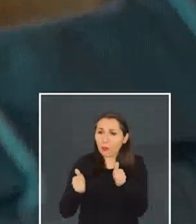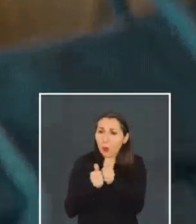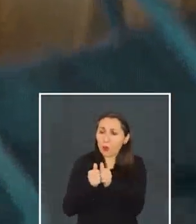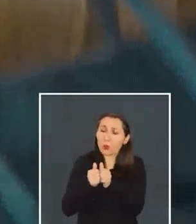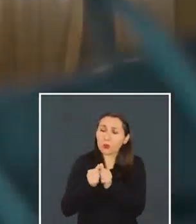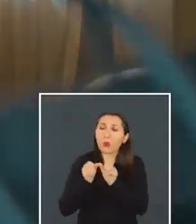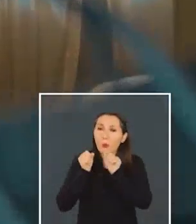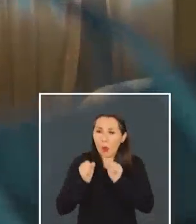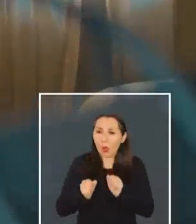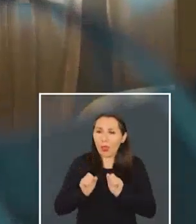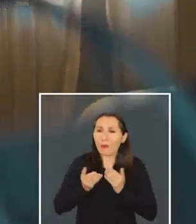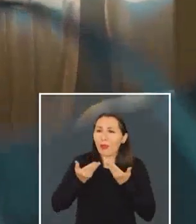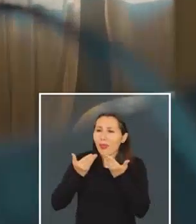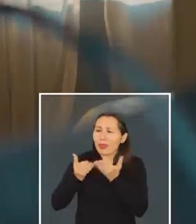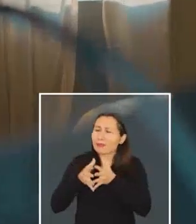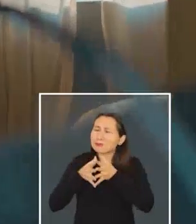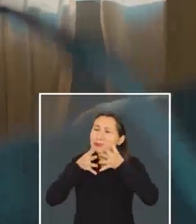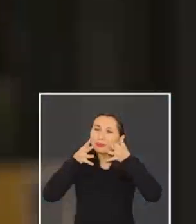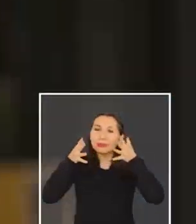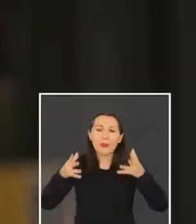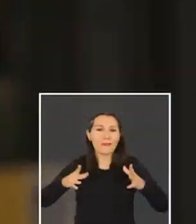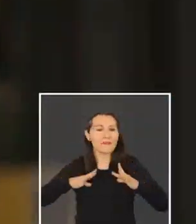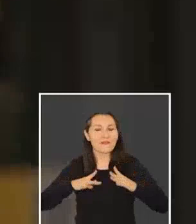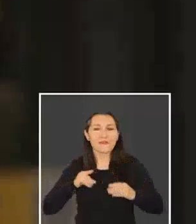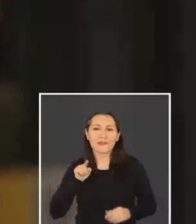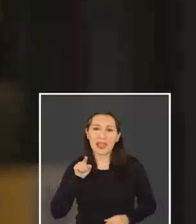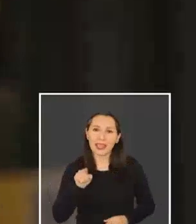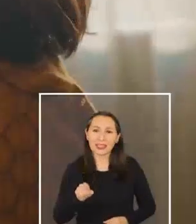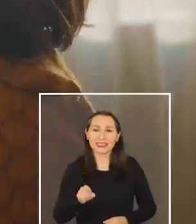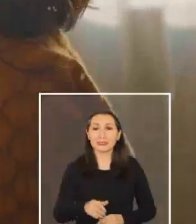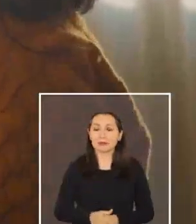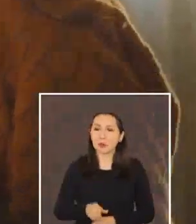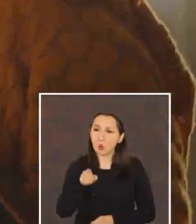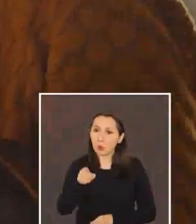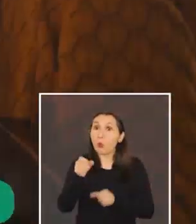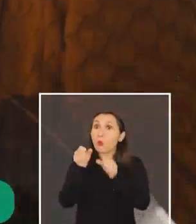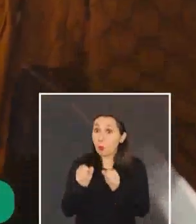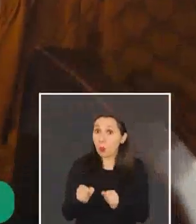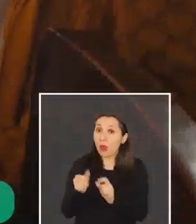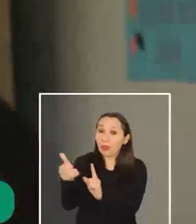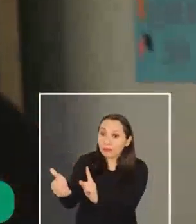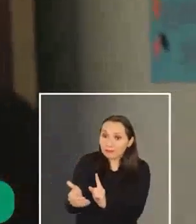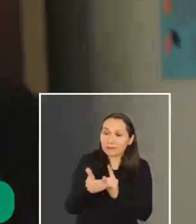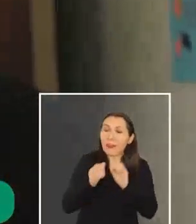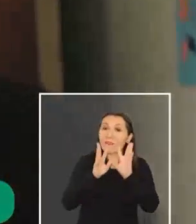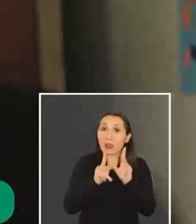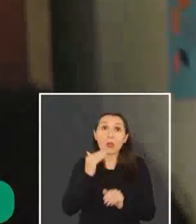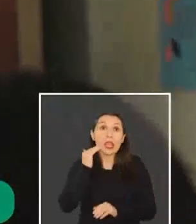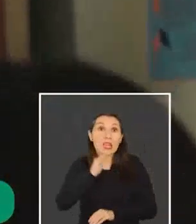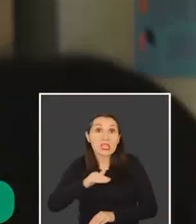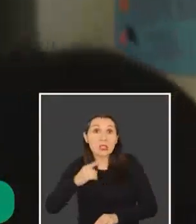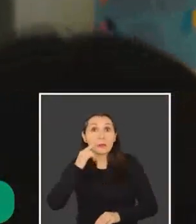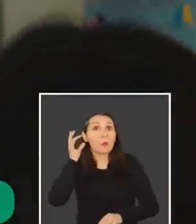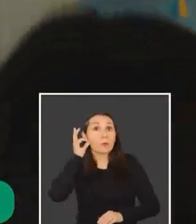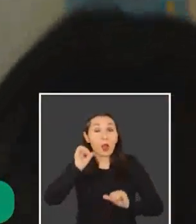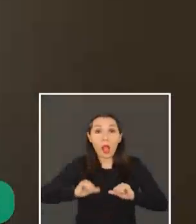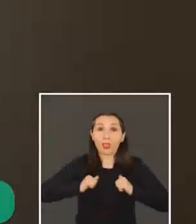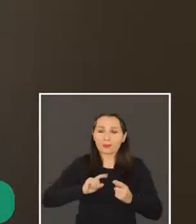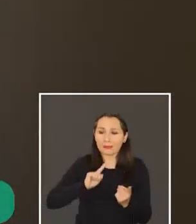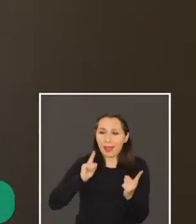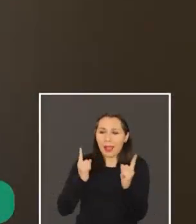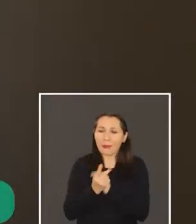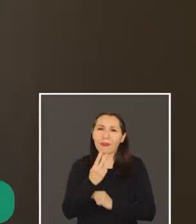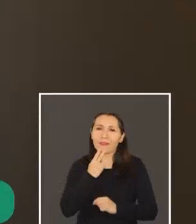tiempo hayamos podido hacerte inmensamente feliz. Tú puedes ser la familia de acogida de un niño, niña o